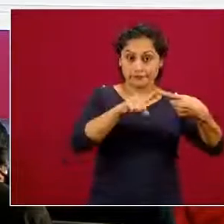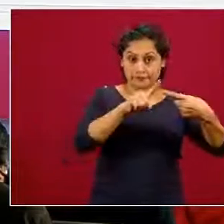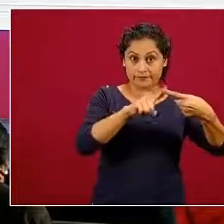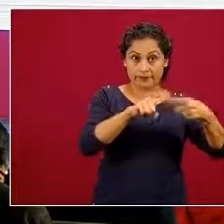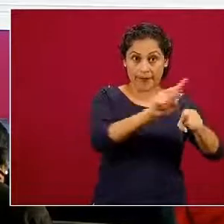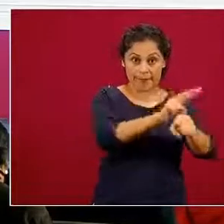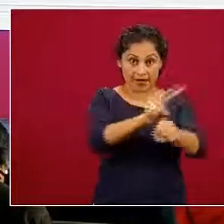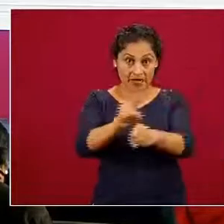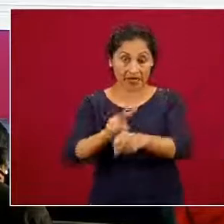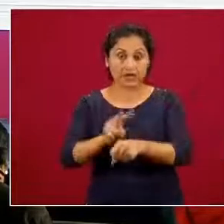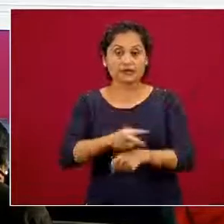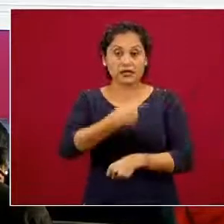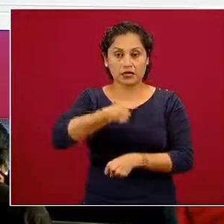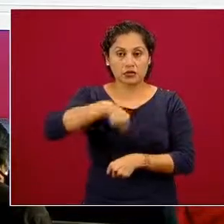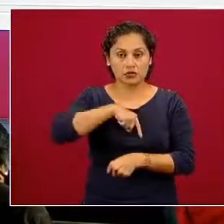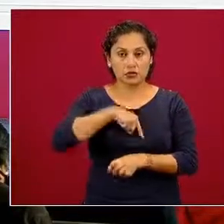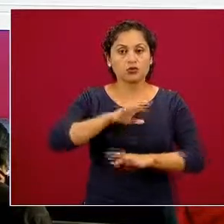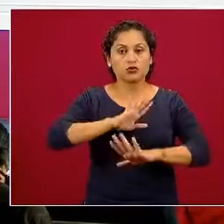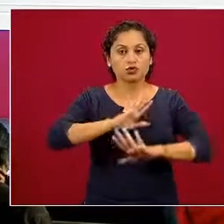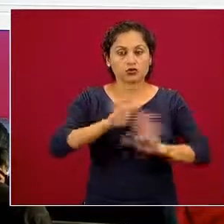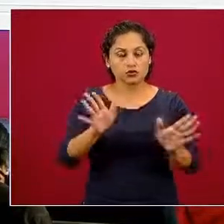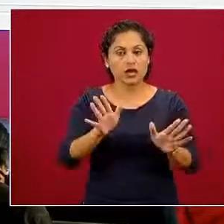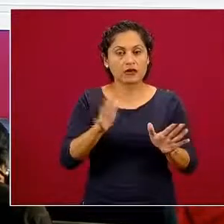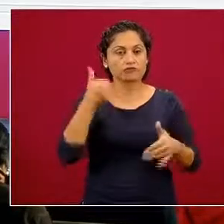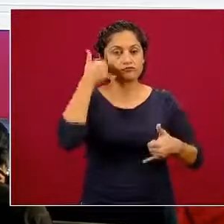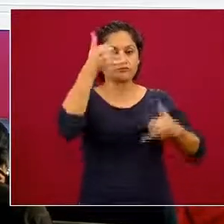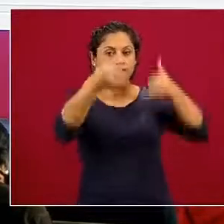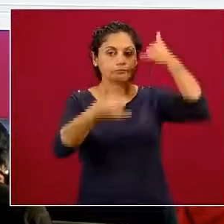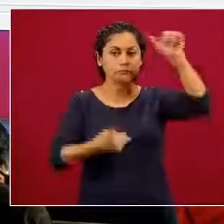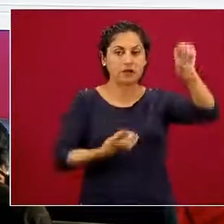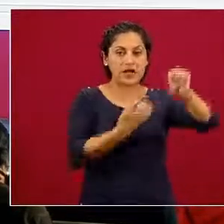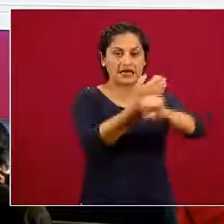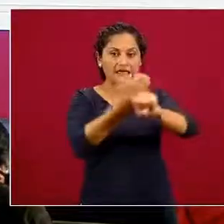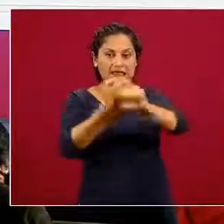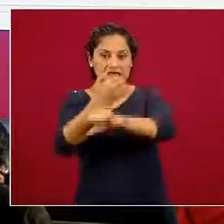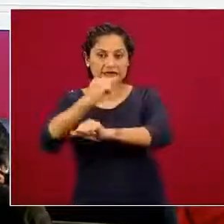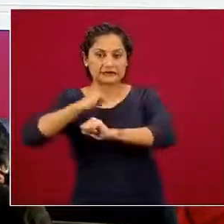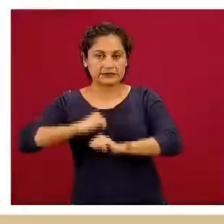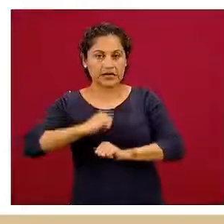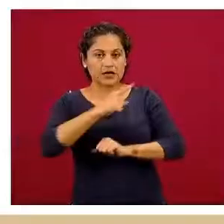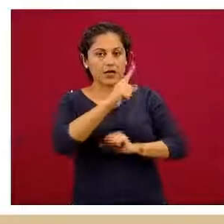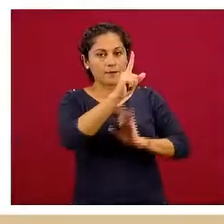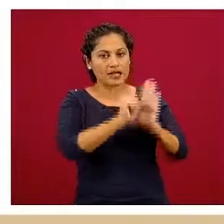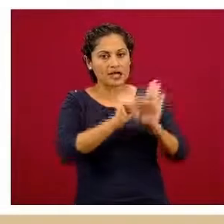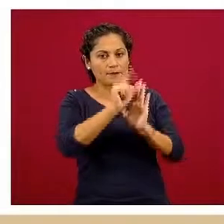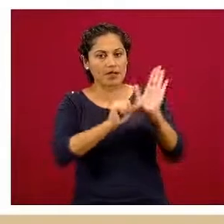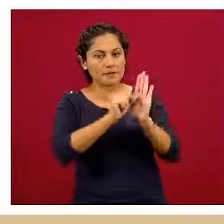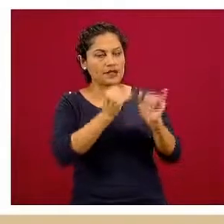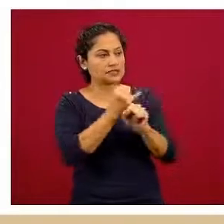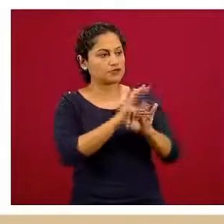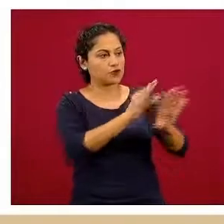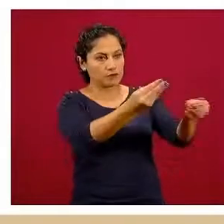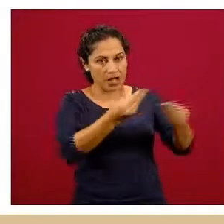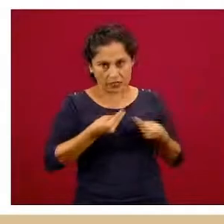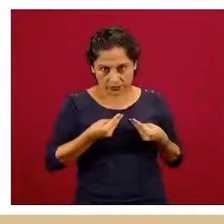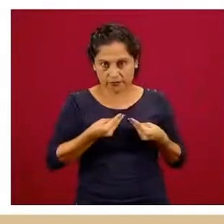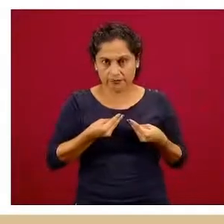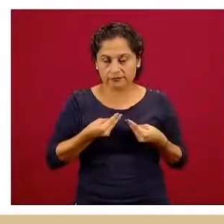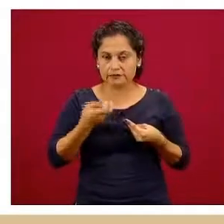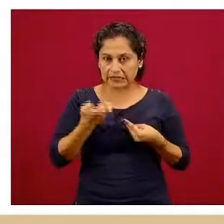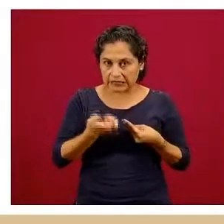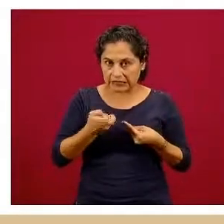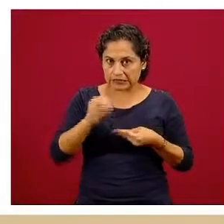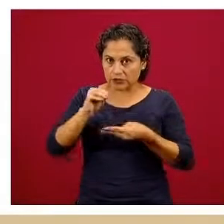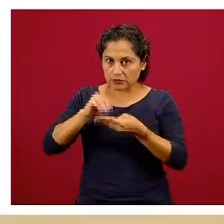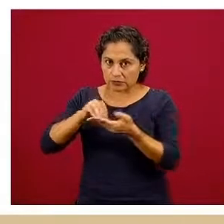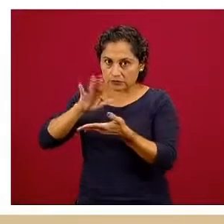estamos, como les mencionaba, ya pidiendo a los estados mensualmente la información sobre el tema. Además, estamos en gestiones